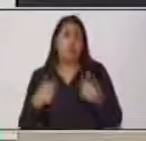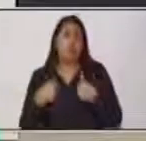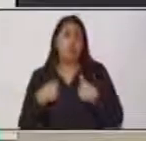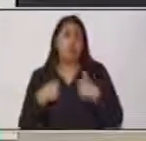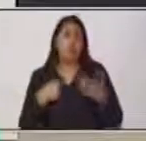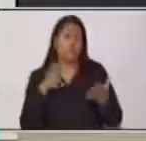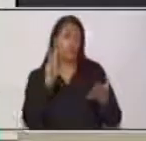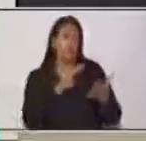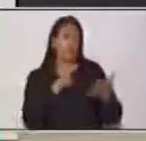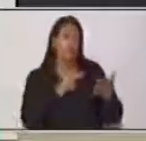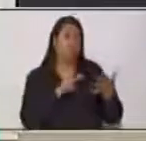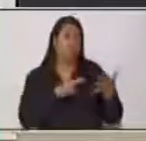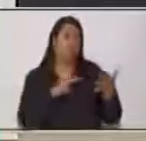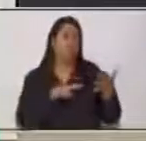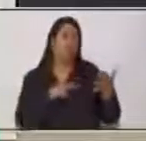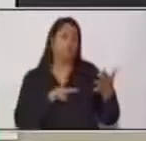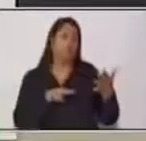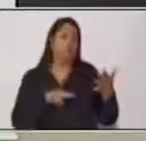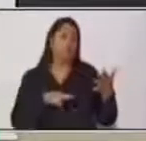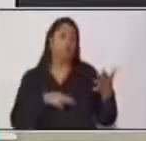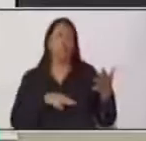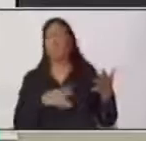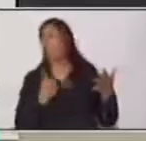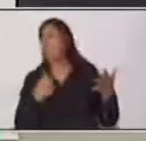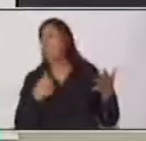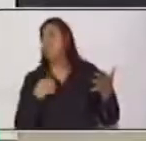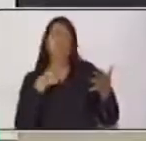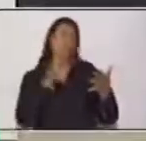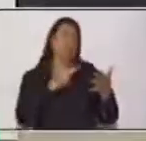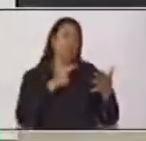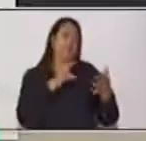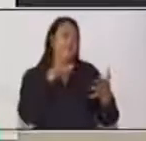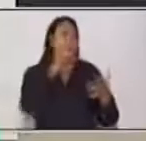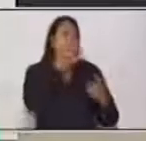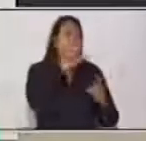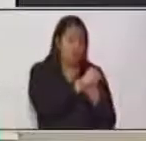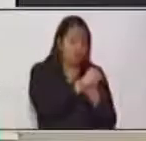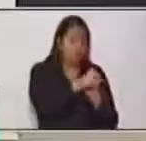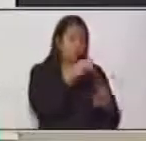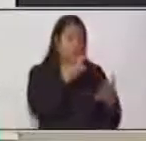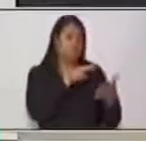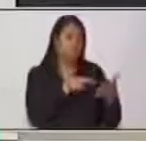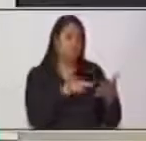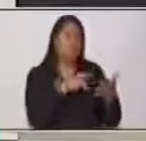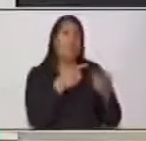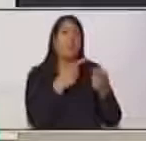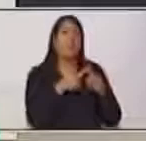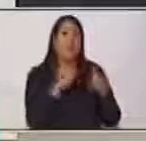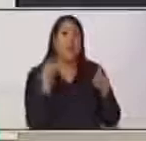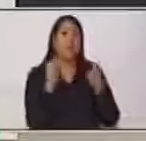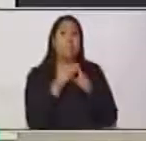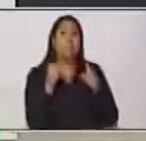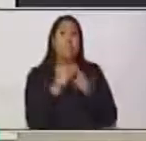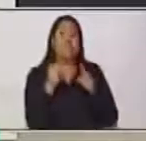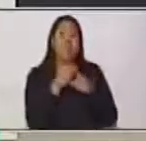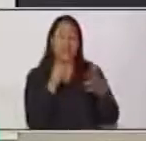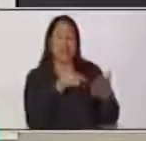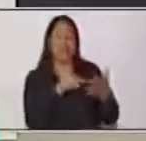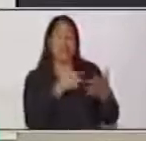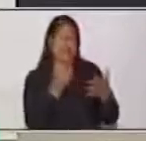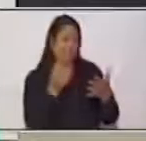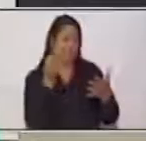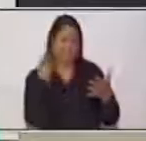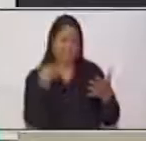un texto expositivo, ok, y yo vengo, leo, identifico, pero posiblemente hay palabras que yo no entiendo,